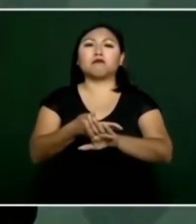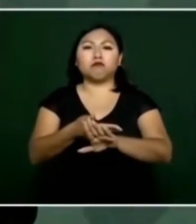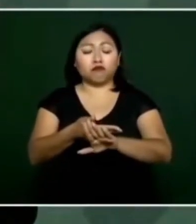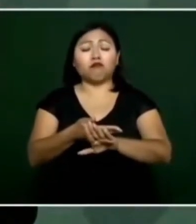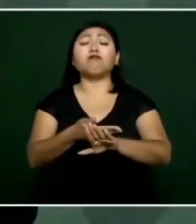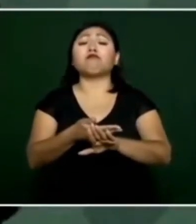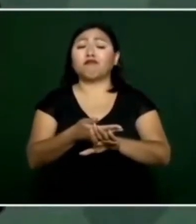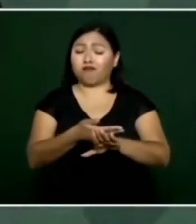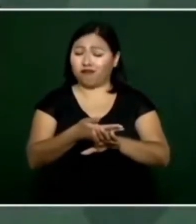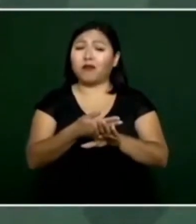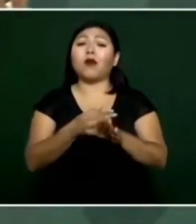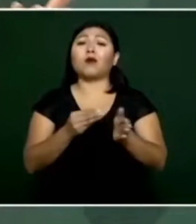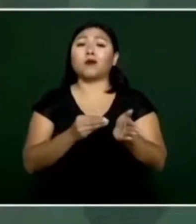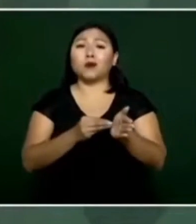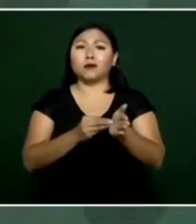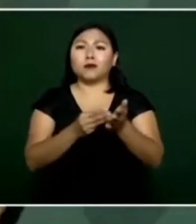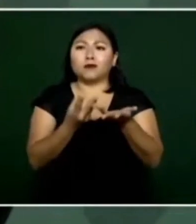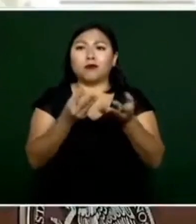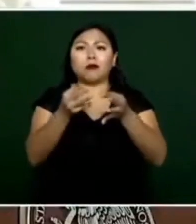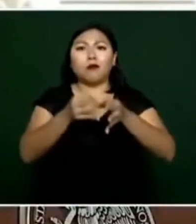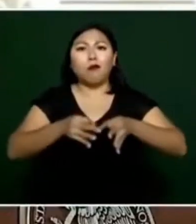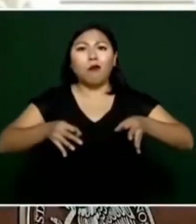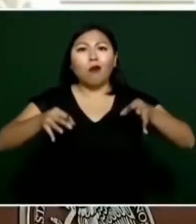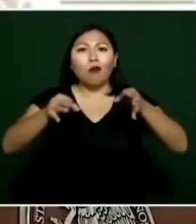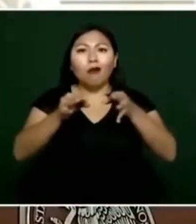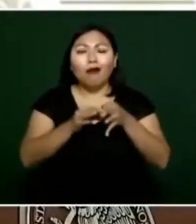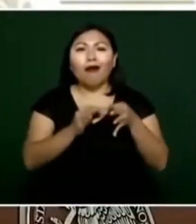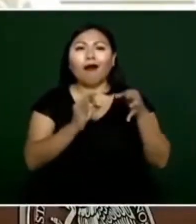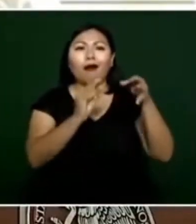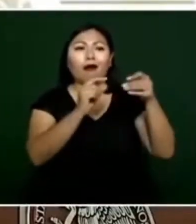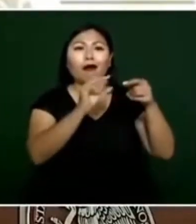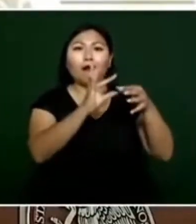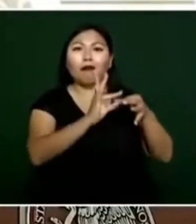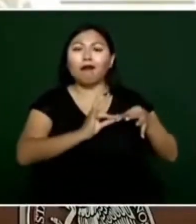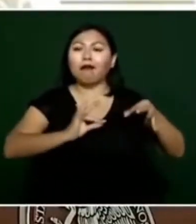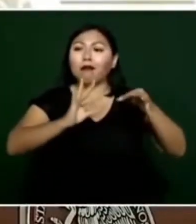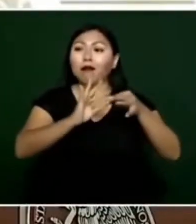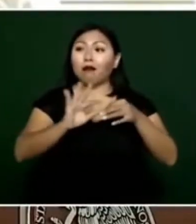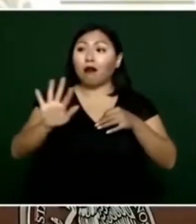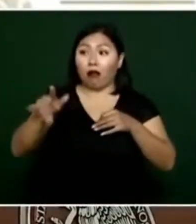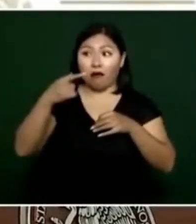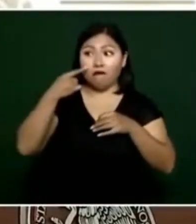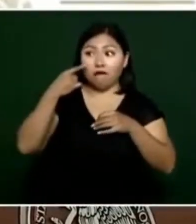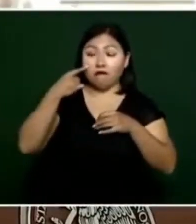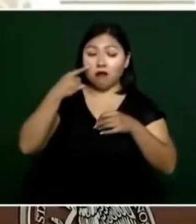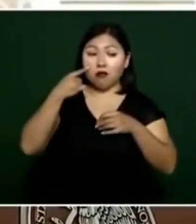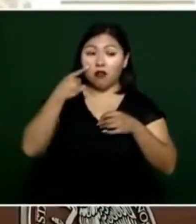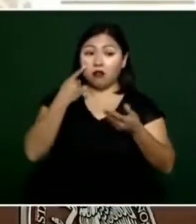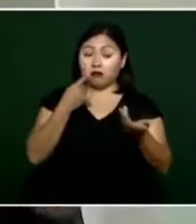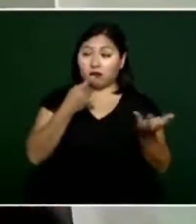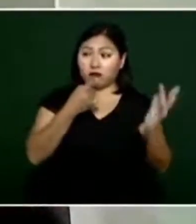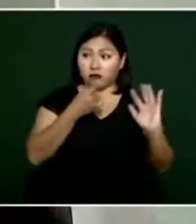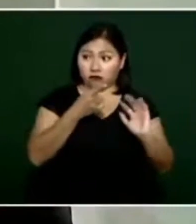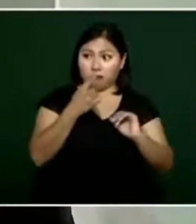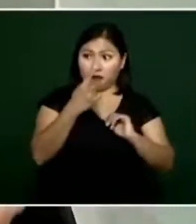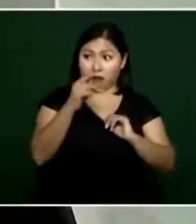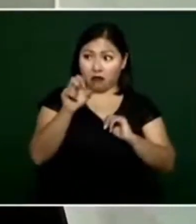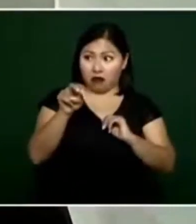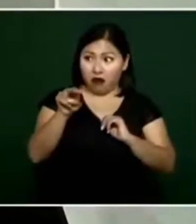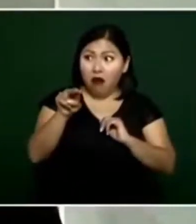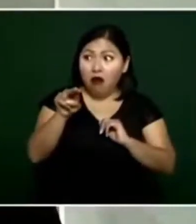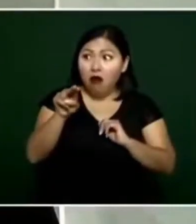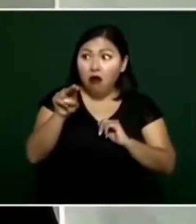pues hay que informar también que se opusieron a que se recuperara el